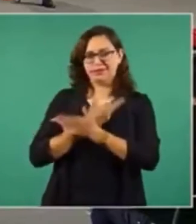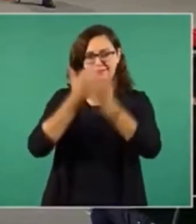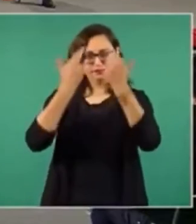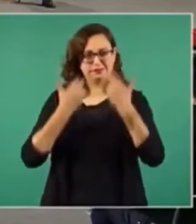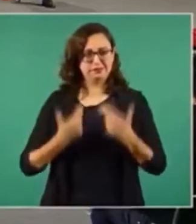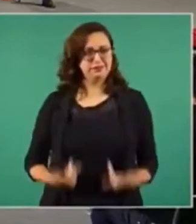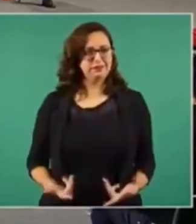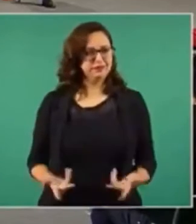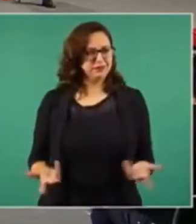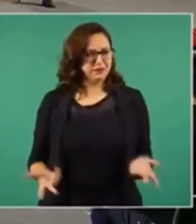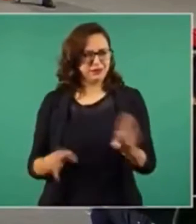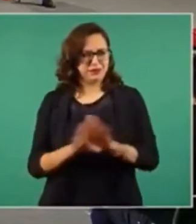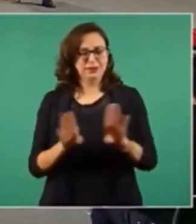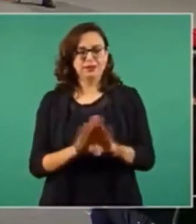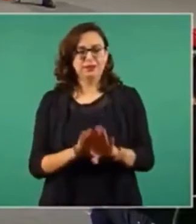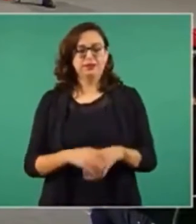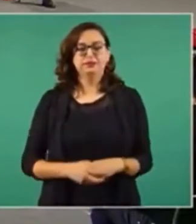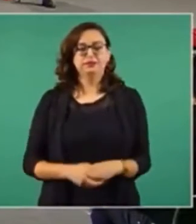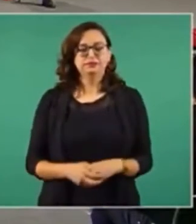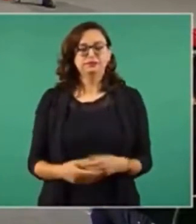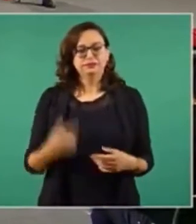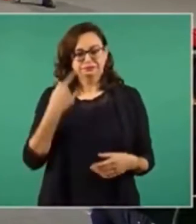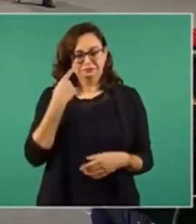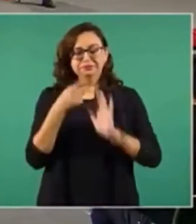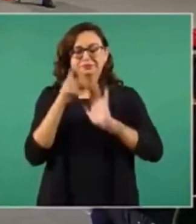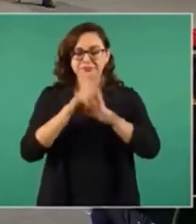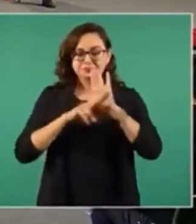bueno ¿por qué no ponen el video?